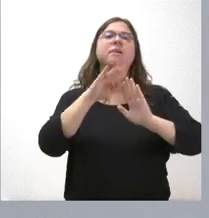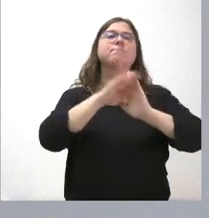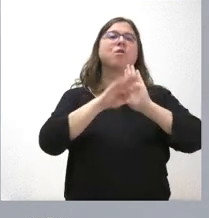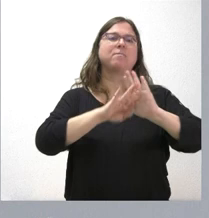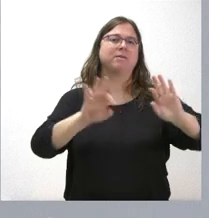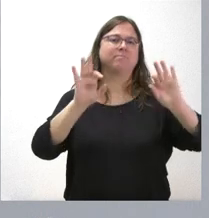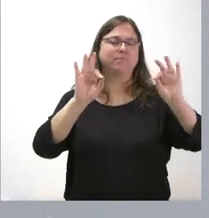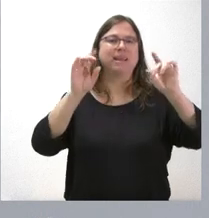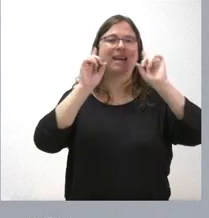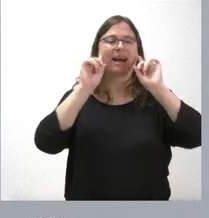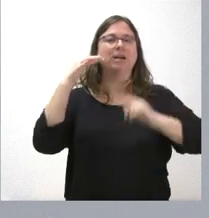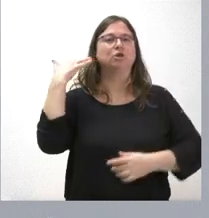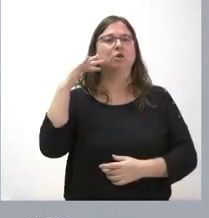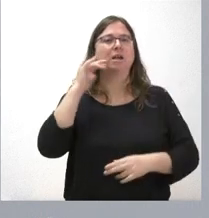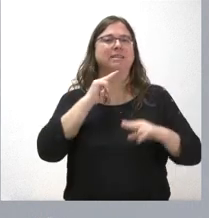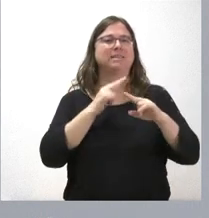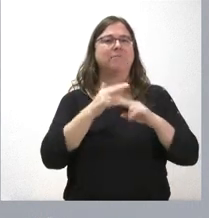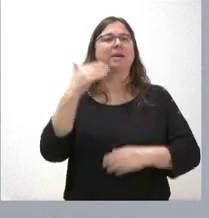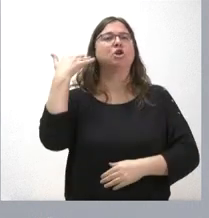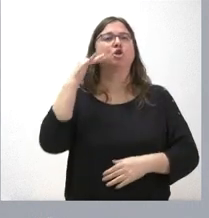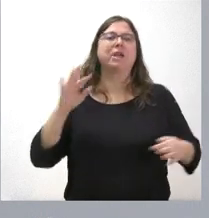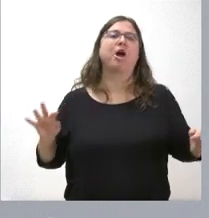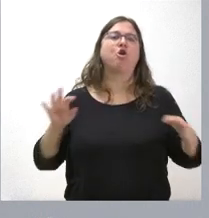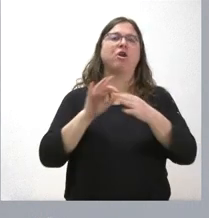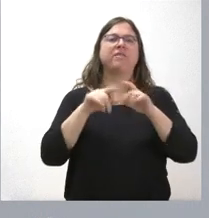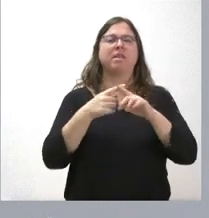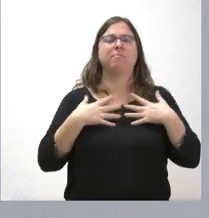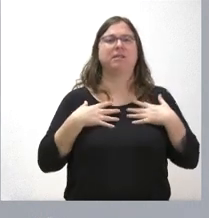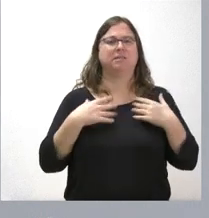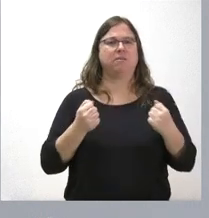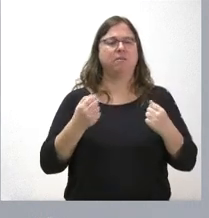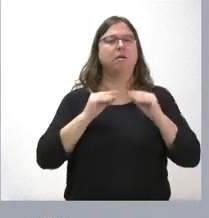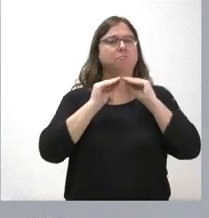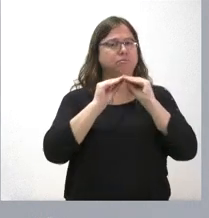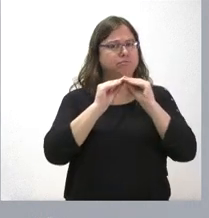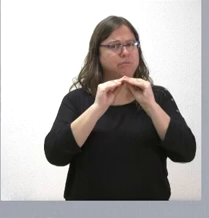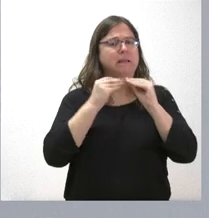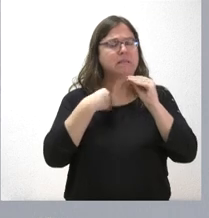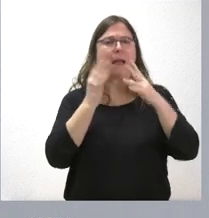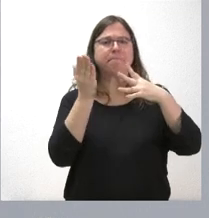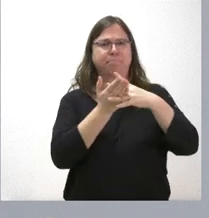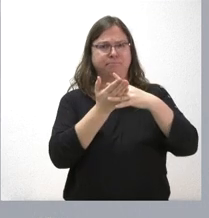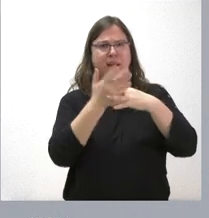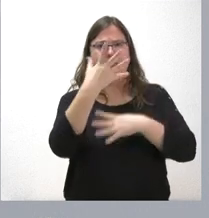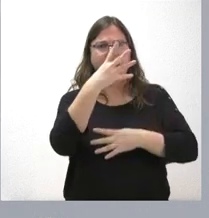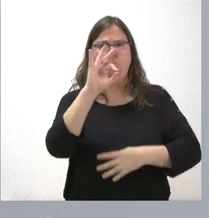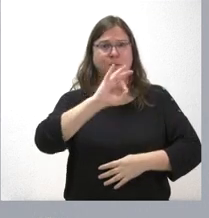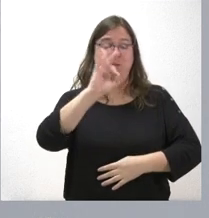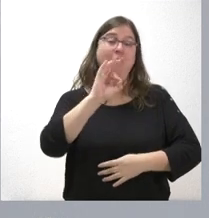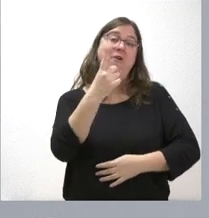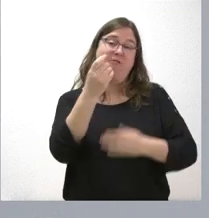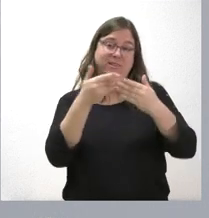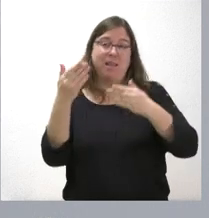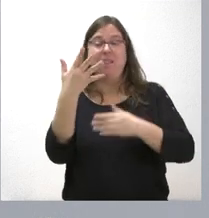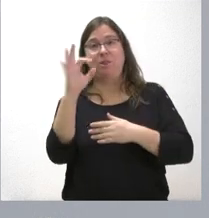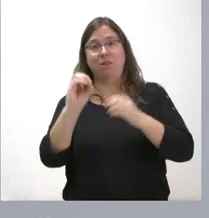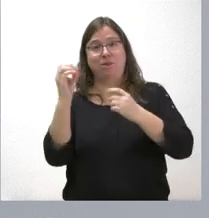en el caso de Soria que es el programa Soria Conectada y Saludable cuyo nivel de ejecución ya ha superado el 50% queda el otro 50% que lo iremos